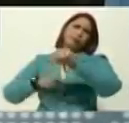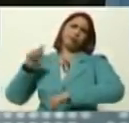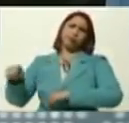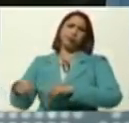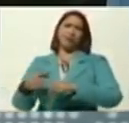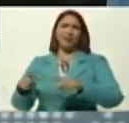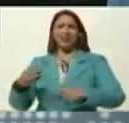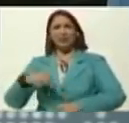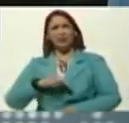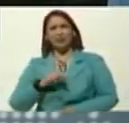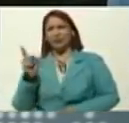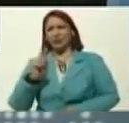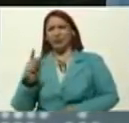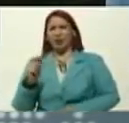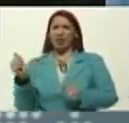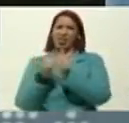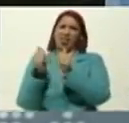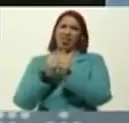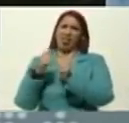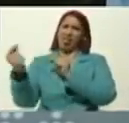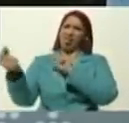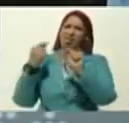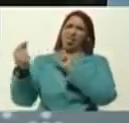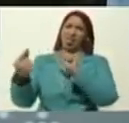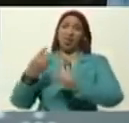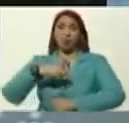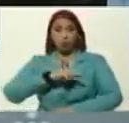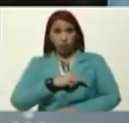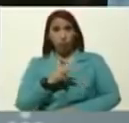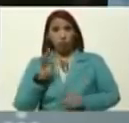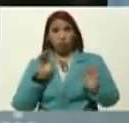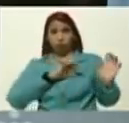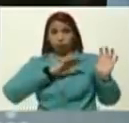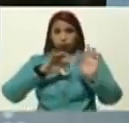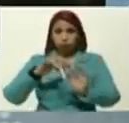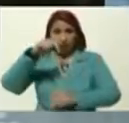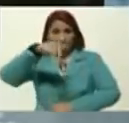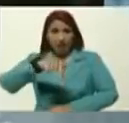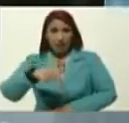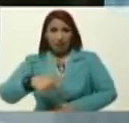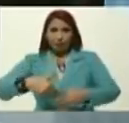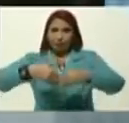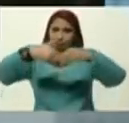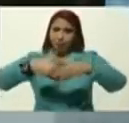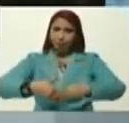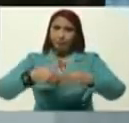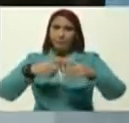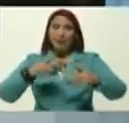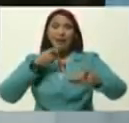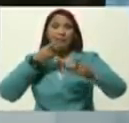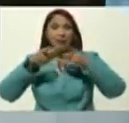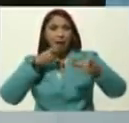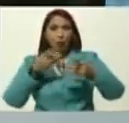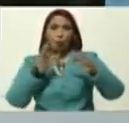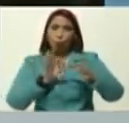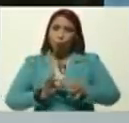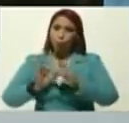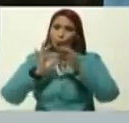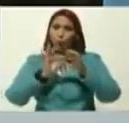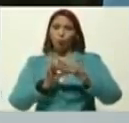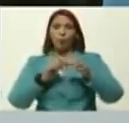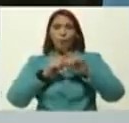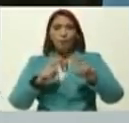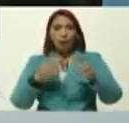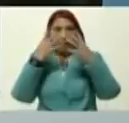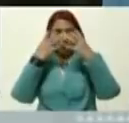no hemos venido, a caernos a piedra aquí, hemos venido, a tender la mano, para el diálogo, para la unión, para el